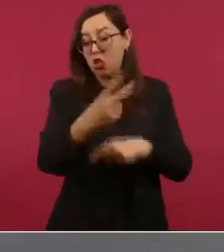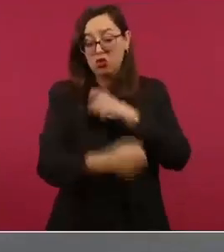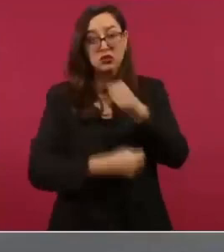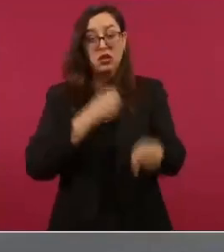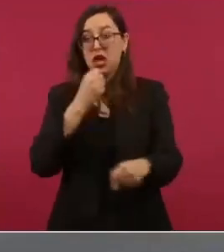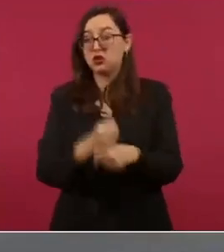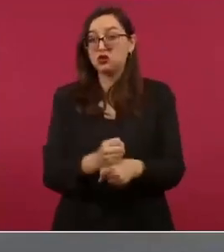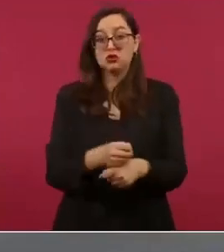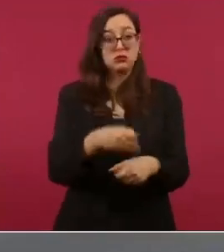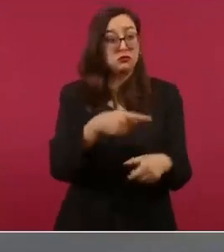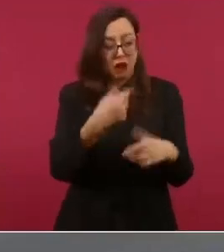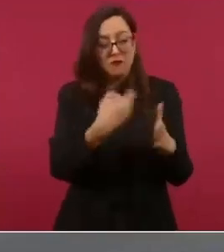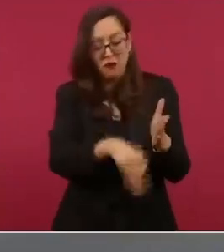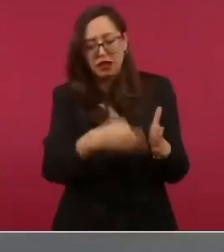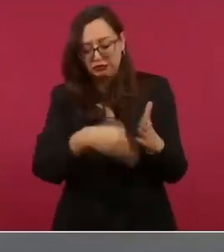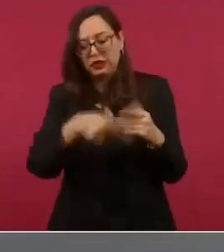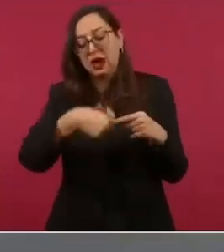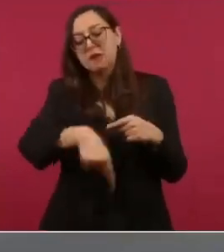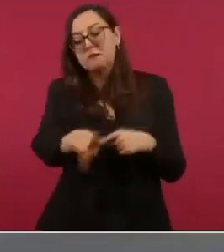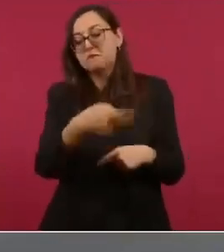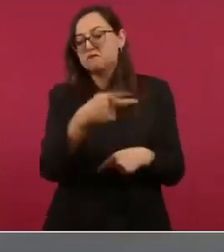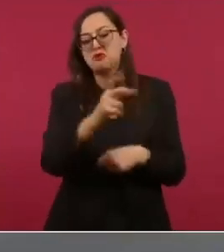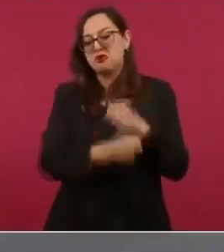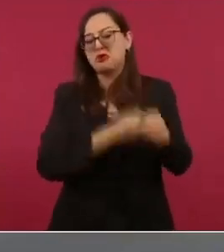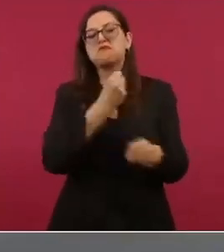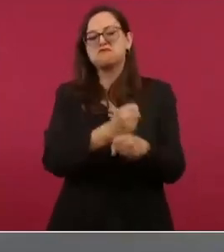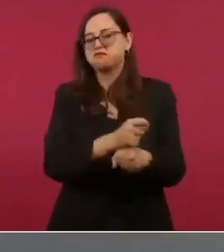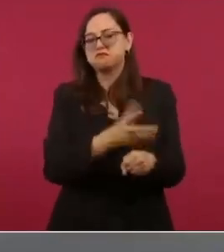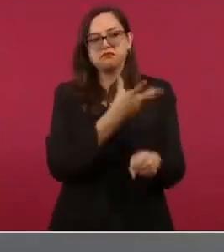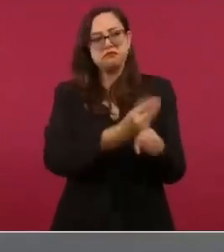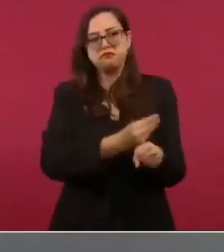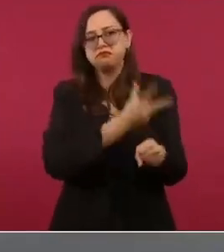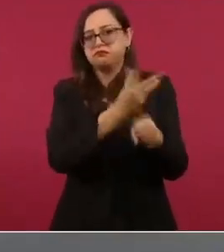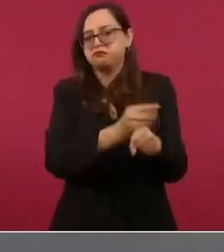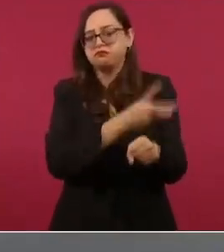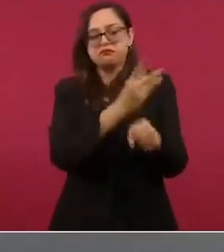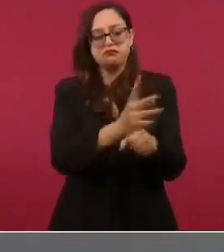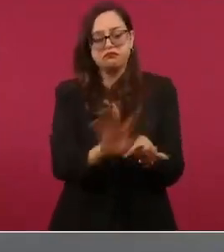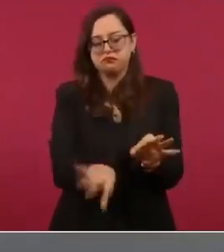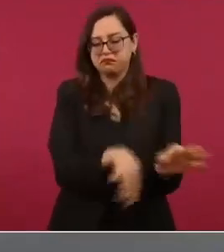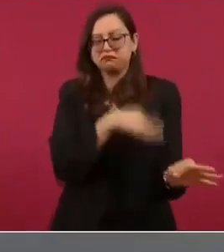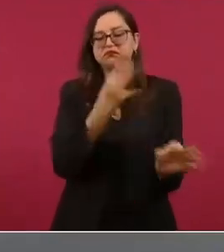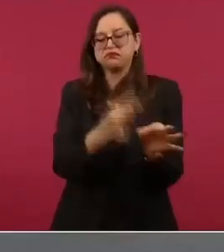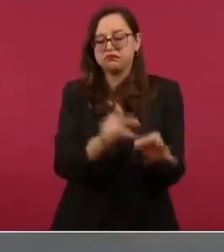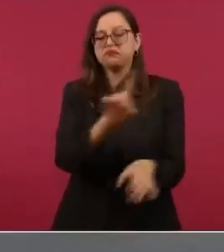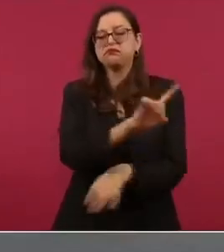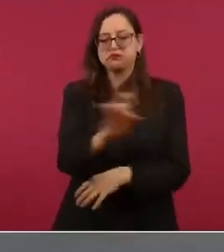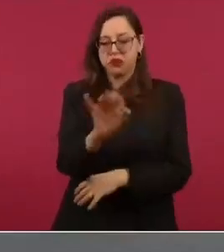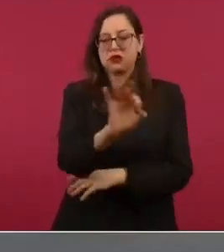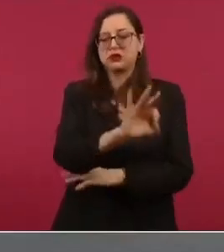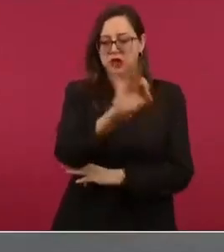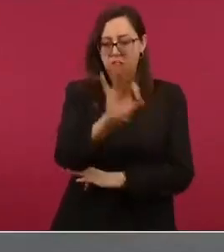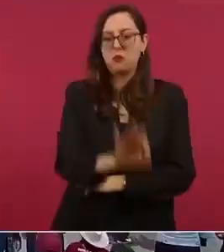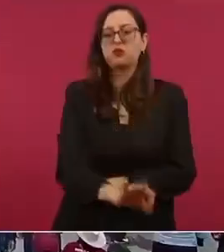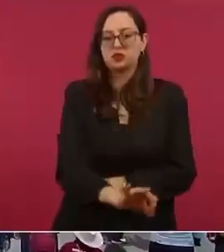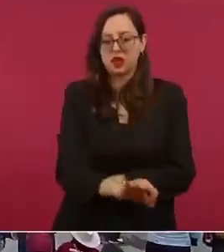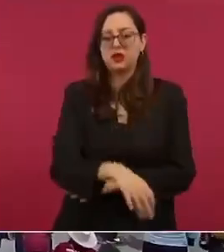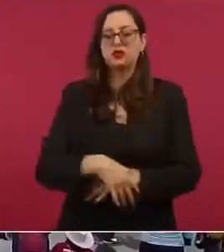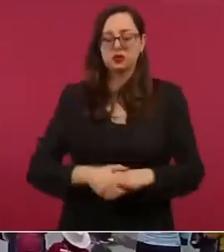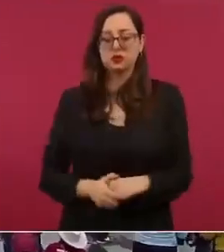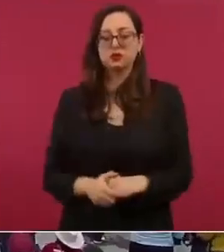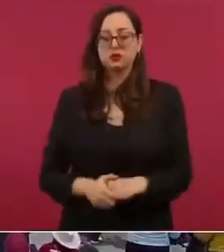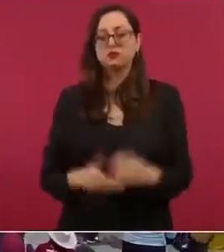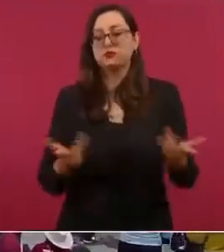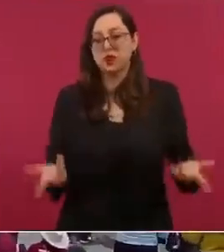con este plan de rehabilitación y mejoramiento de espacios públicos tanto